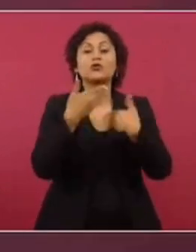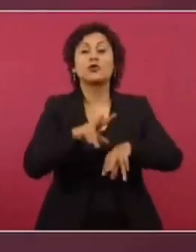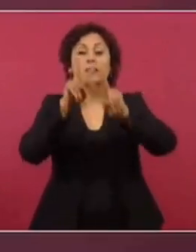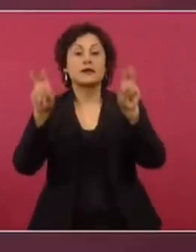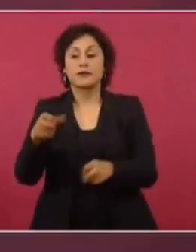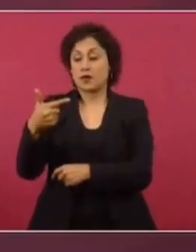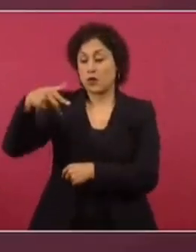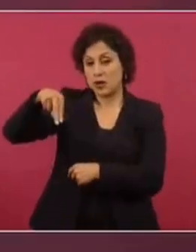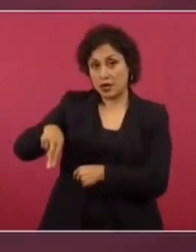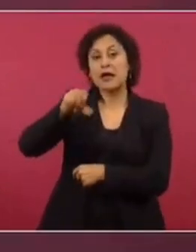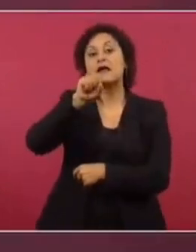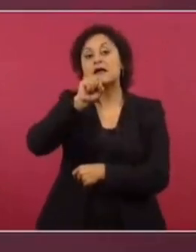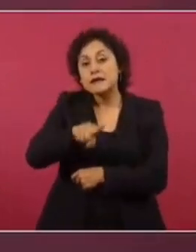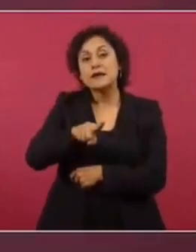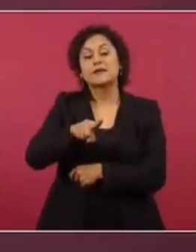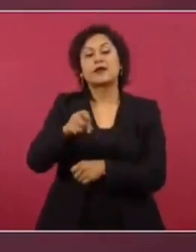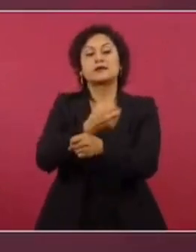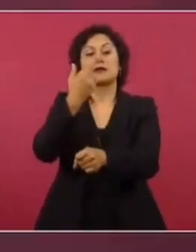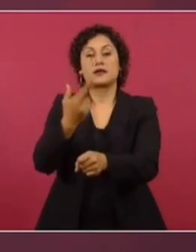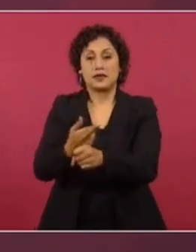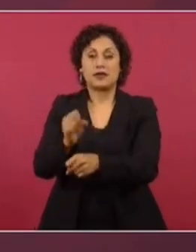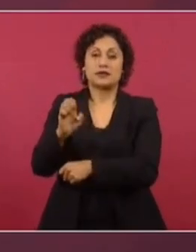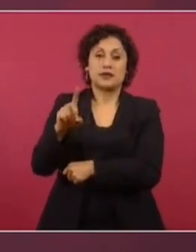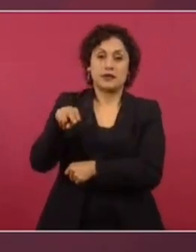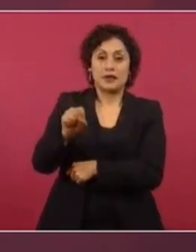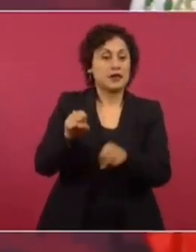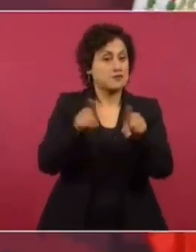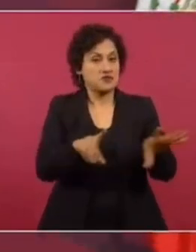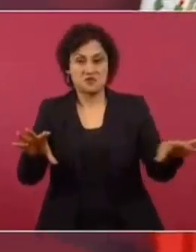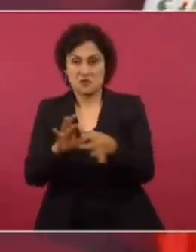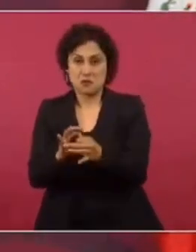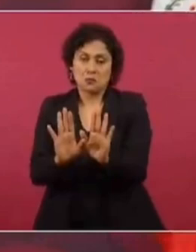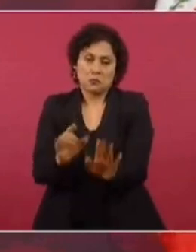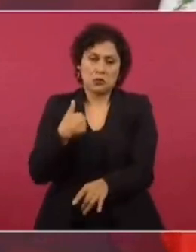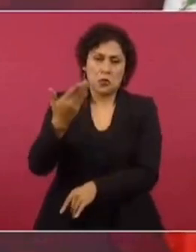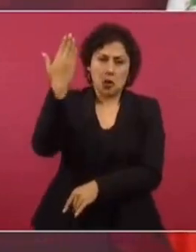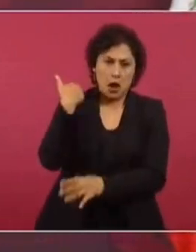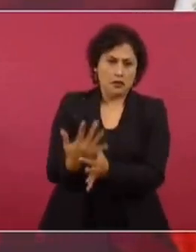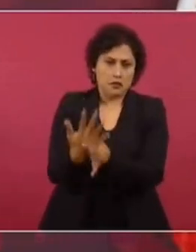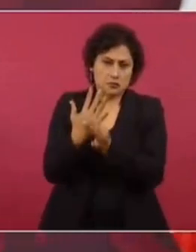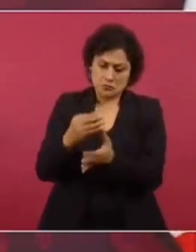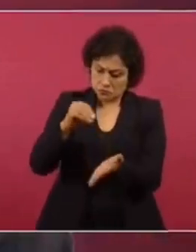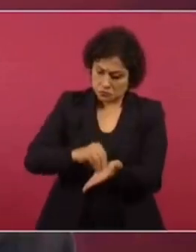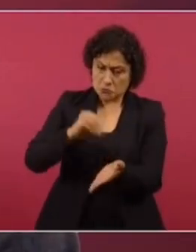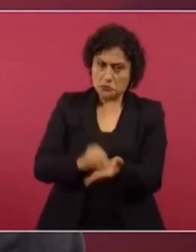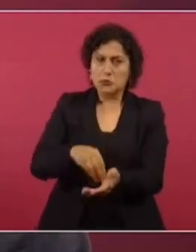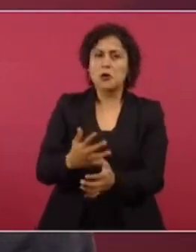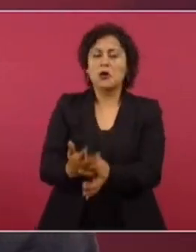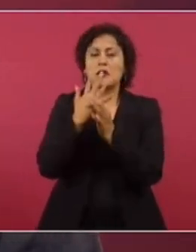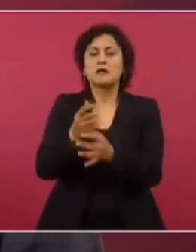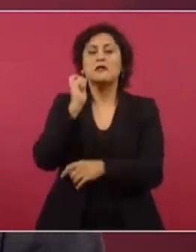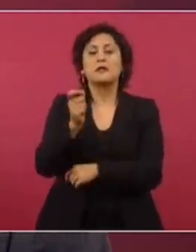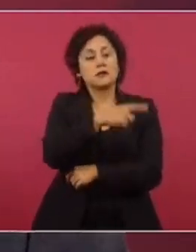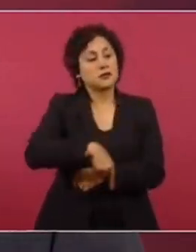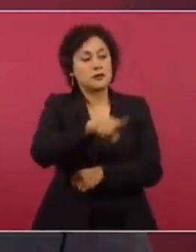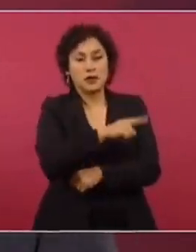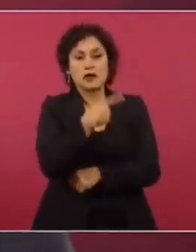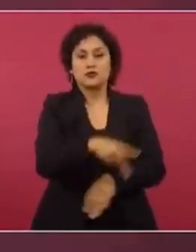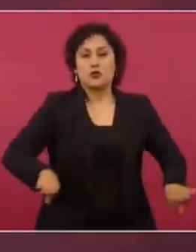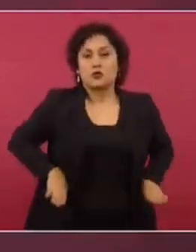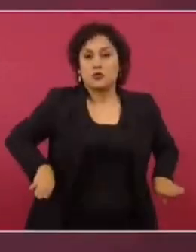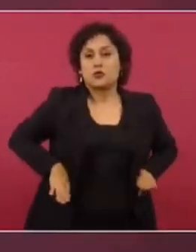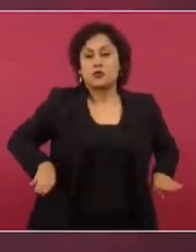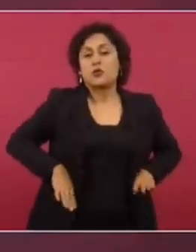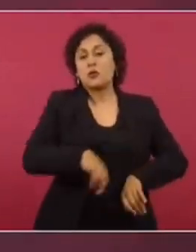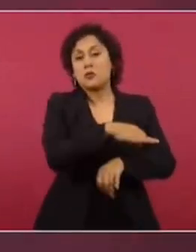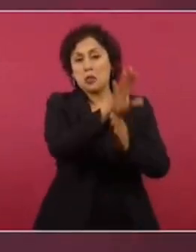y a la ascripción de esta a la Secretaría de la Defensa Nacional. Yo he dicho y no tengo por qué decirme de ello, que actuaron como constitucionalistas de ocasión, que